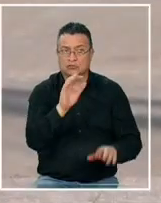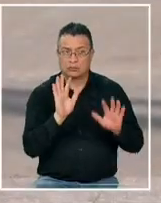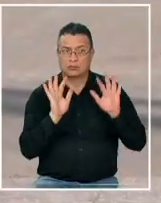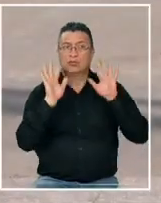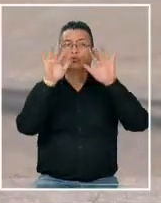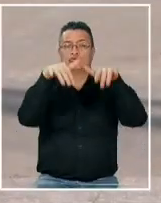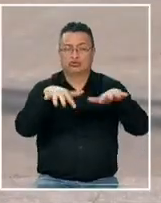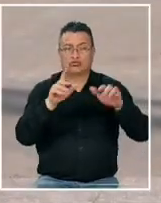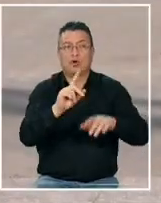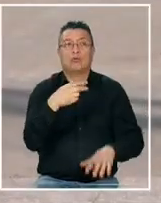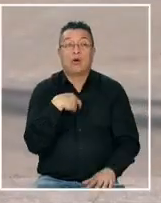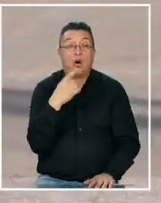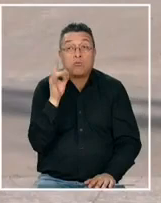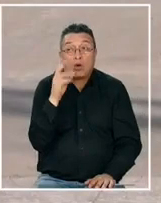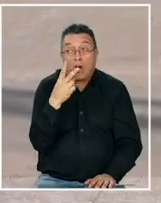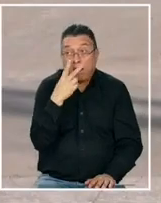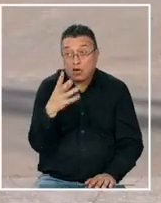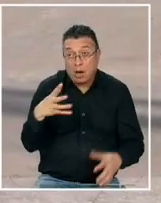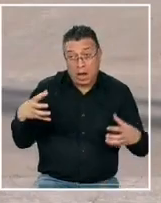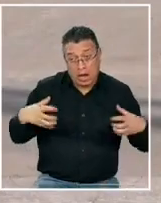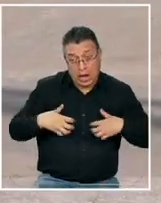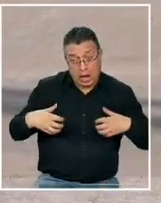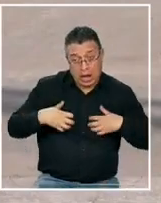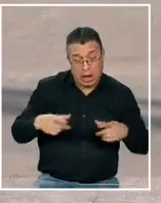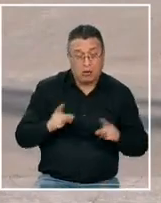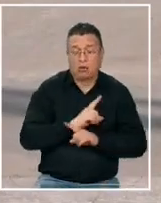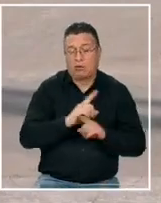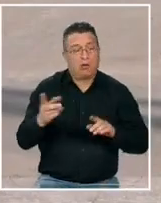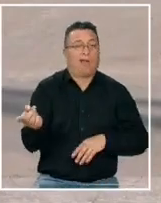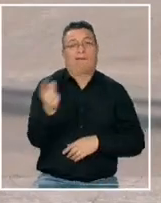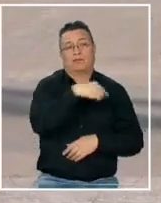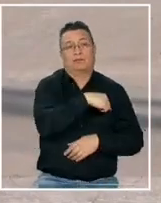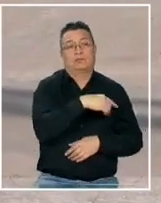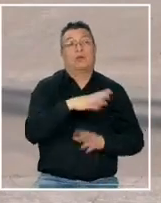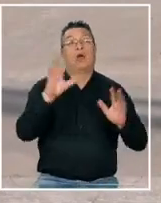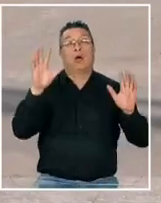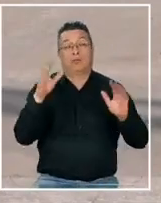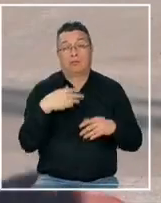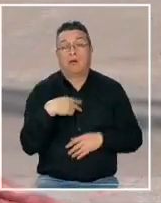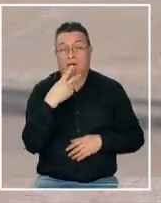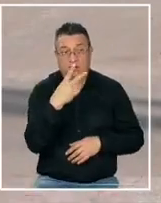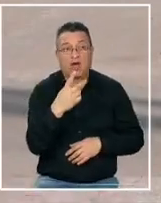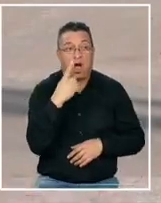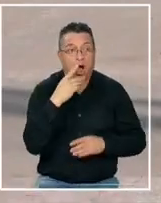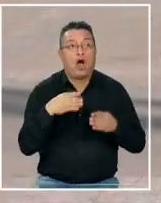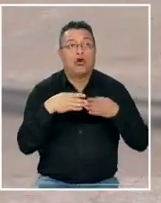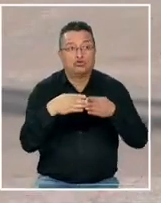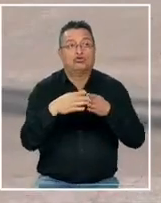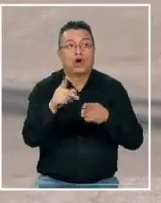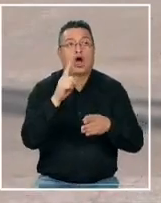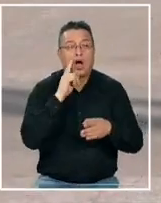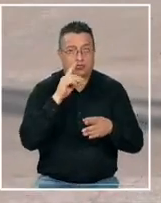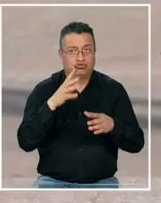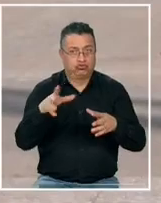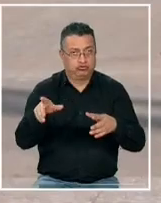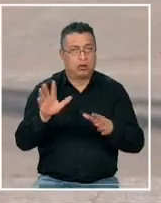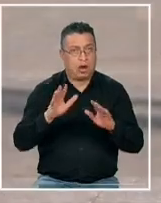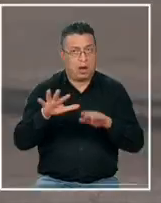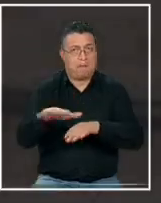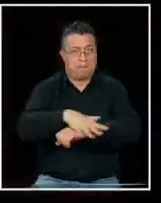no hay hacer cosas dijo no pero si vemos que ahí el mar está muy loco los devolvimos entonces yo vi de ahí y habían pescadores y el mar estaba todavía